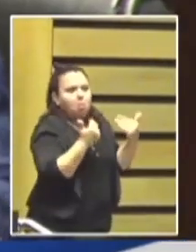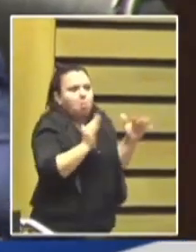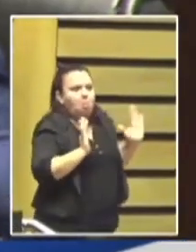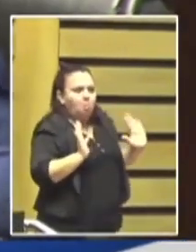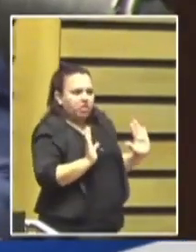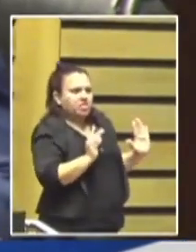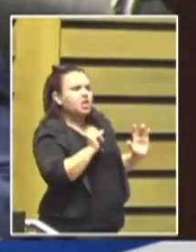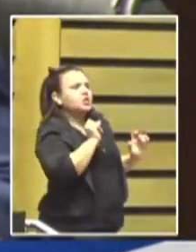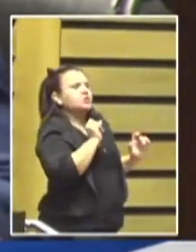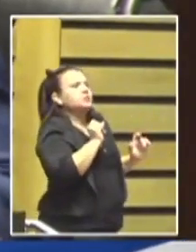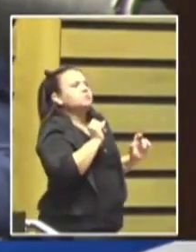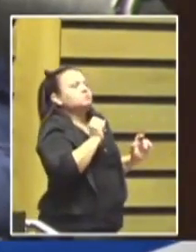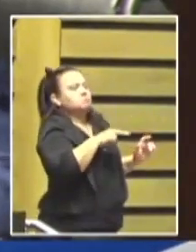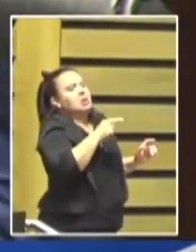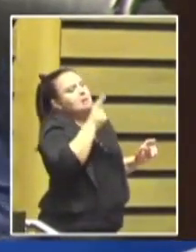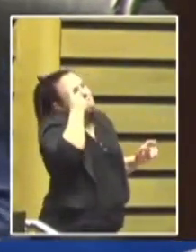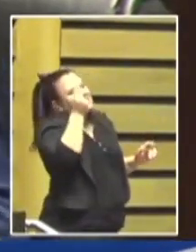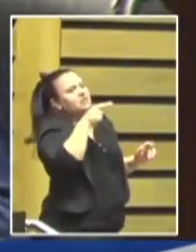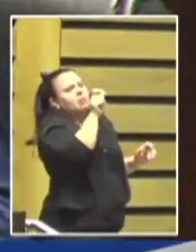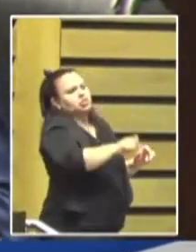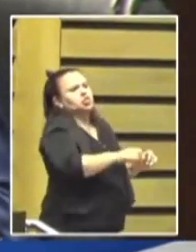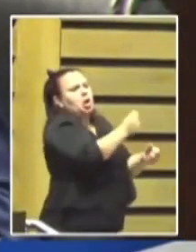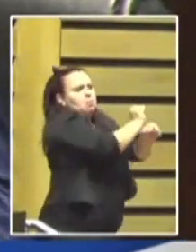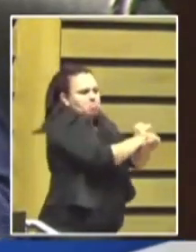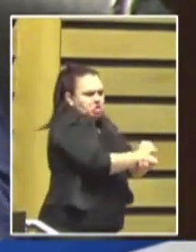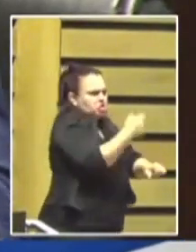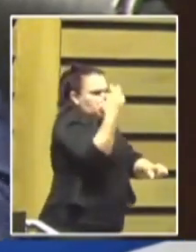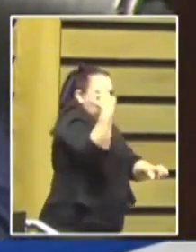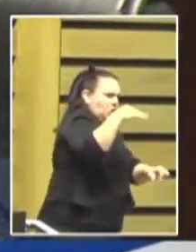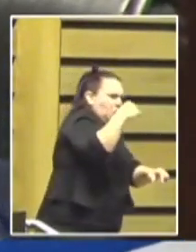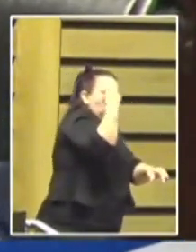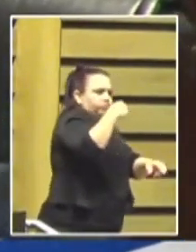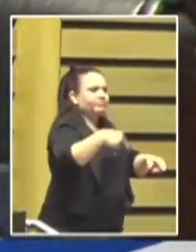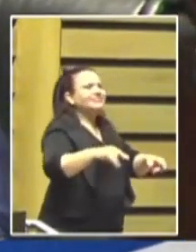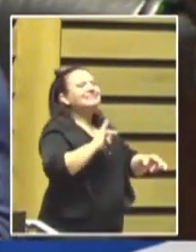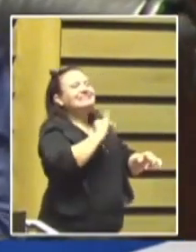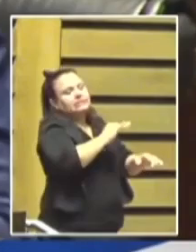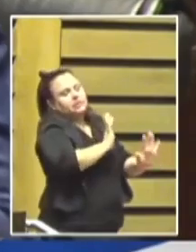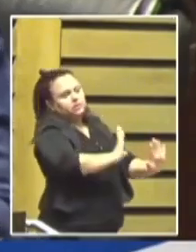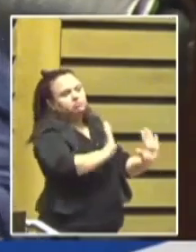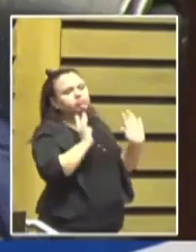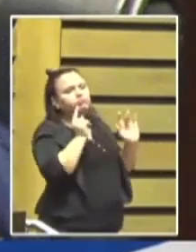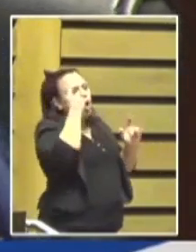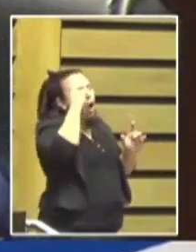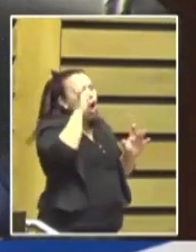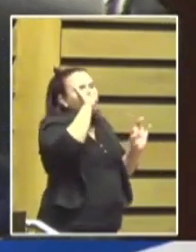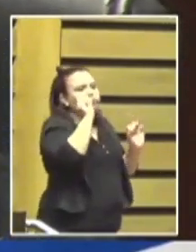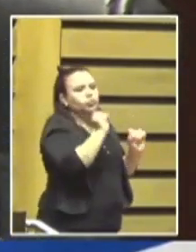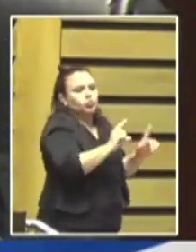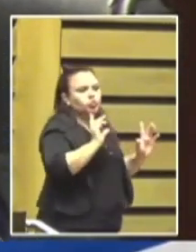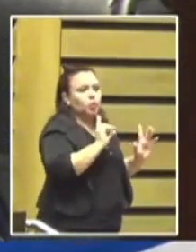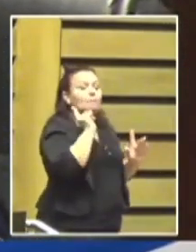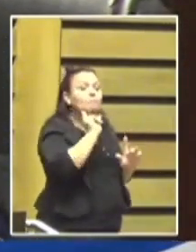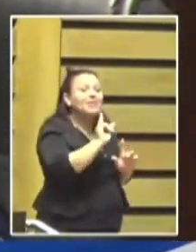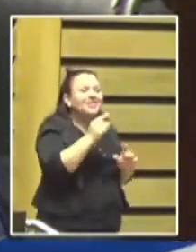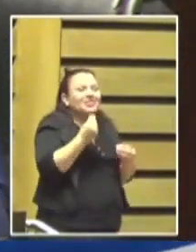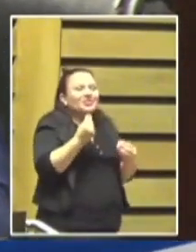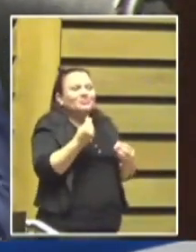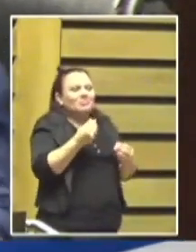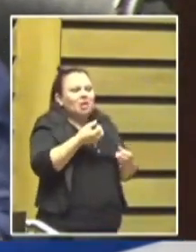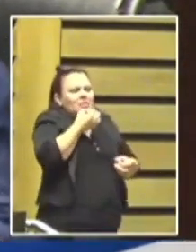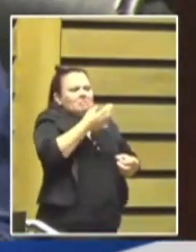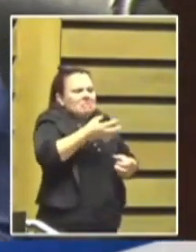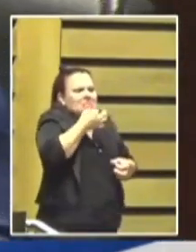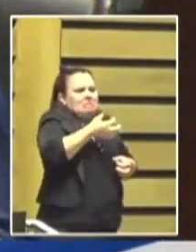debe estar presa, pero no por eso decir lo que dijo este periodista. Ya en el año 2017